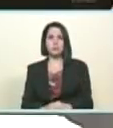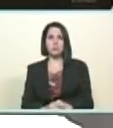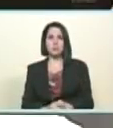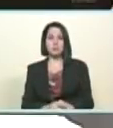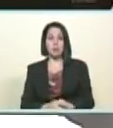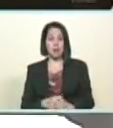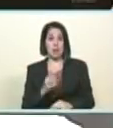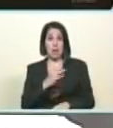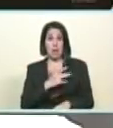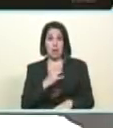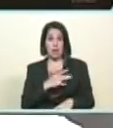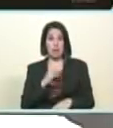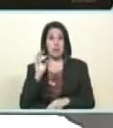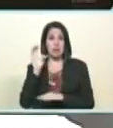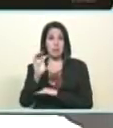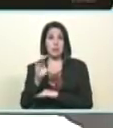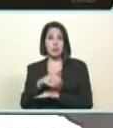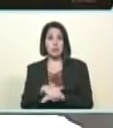del carnet de la patria